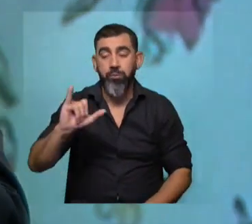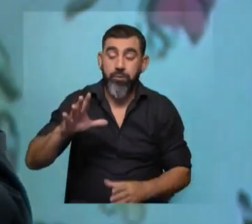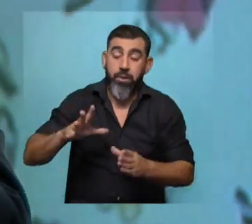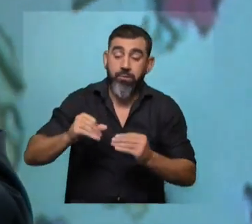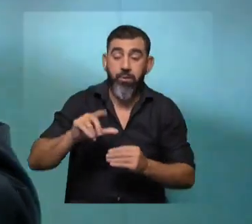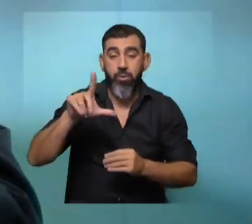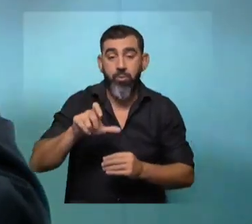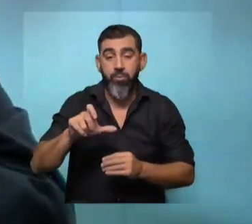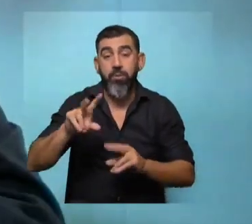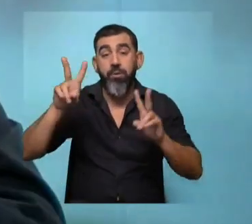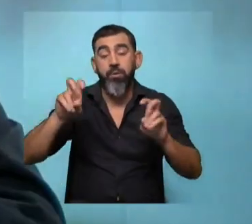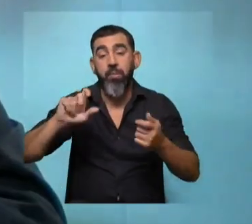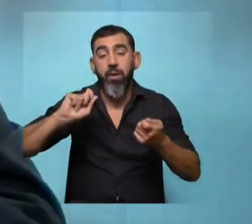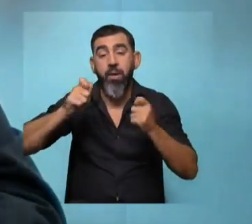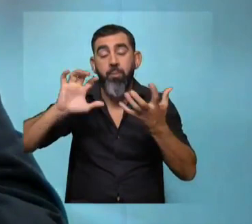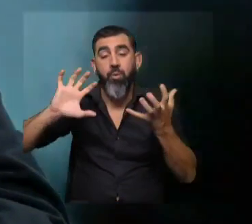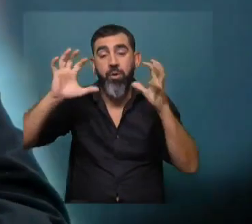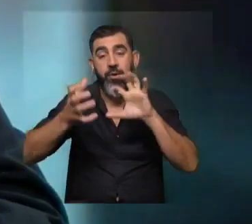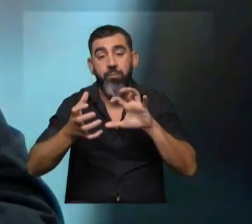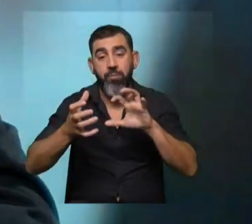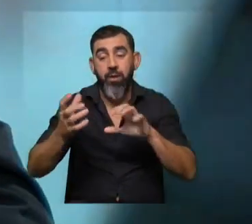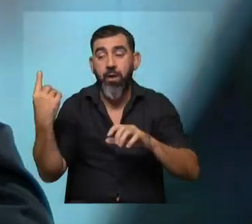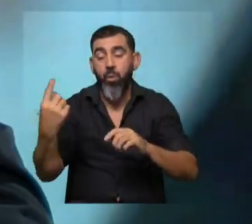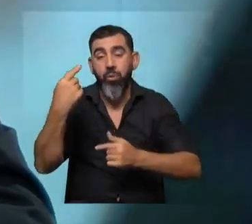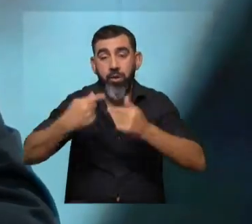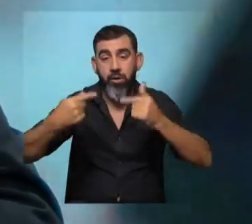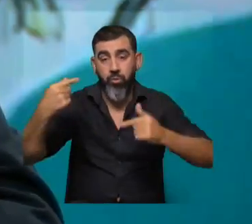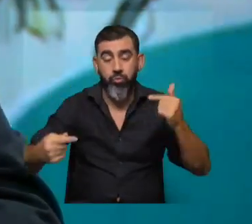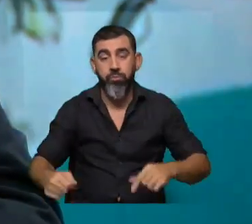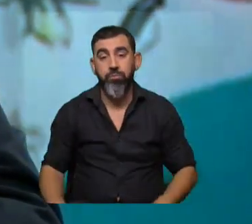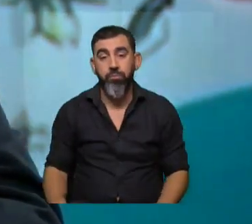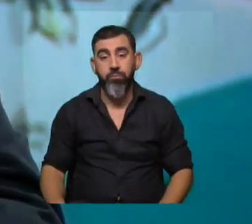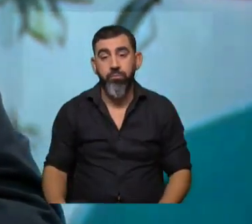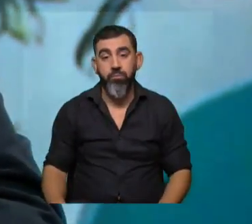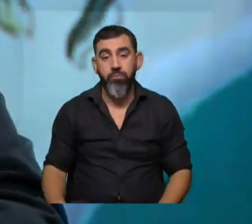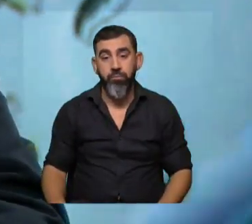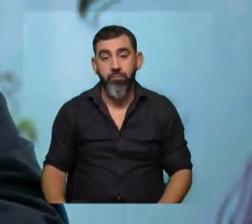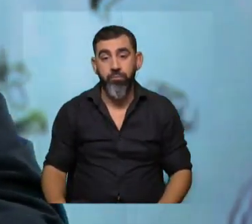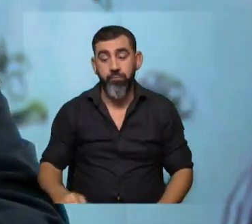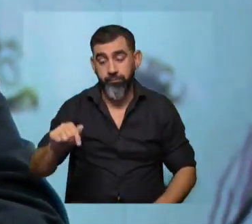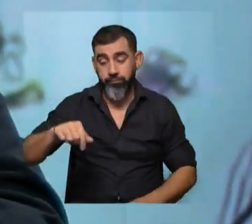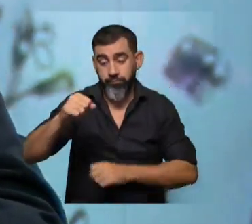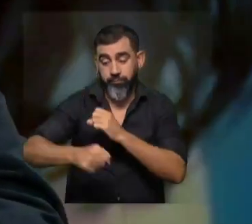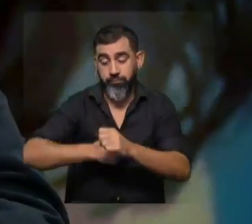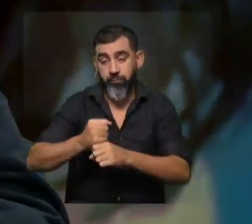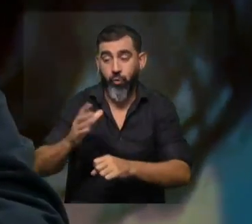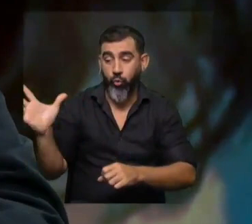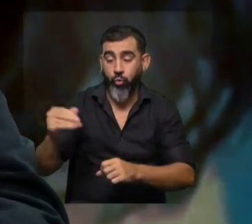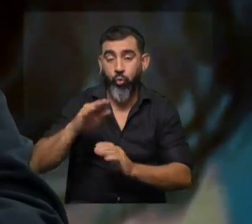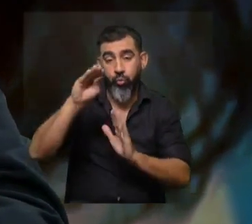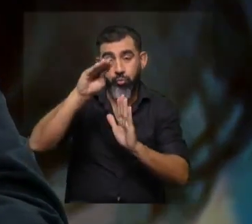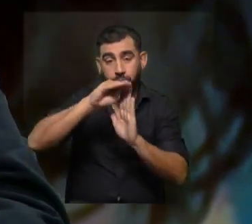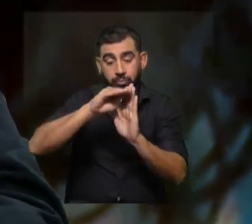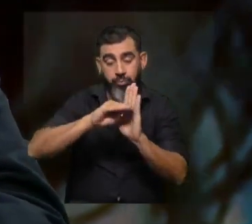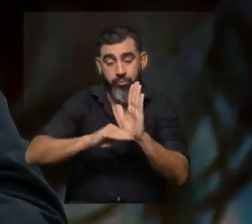a considerar el tema cambio climático en todos nuestros instrumentos entonces hoy en día a partir de este año todos los programas